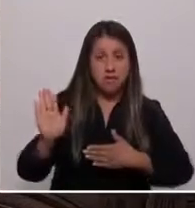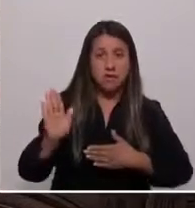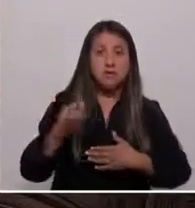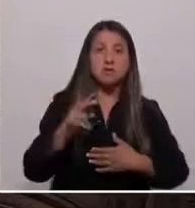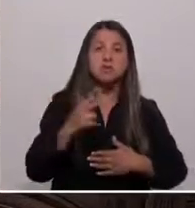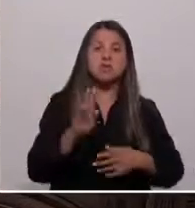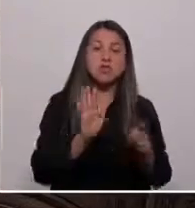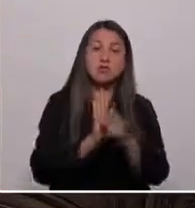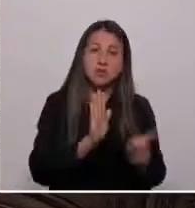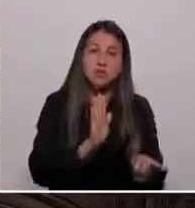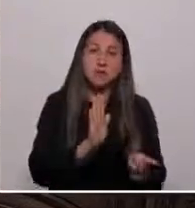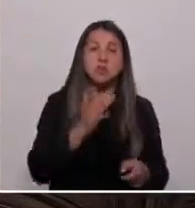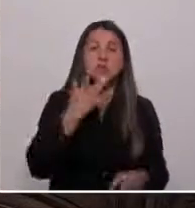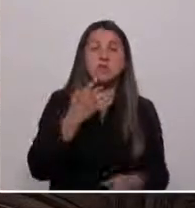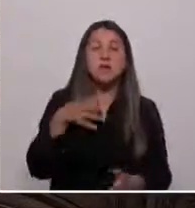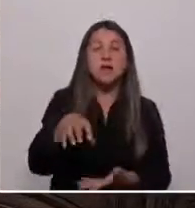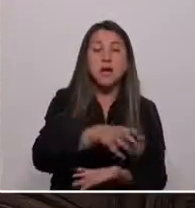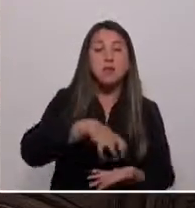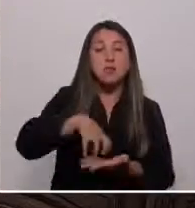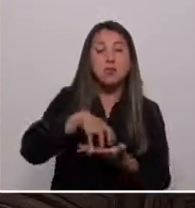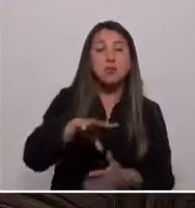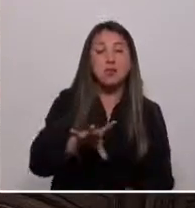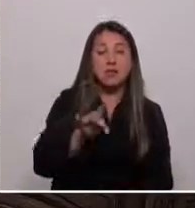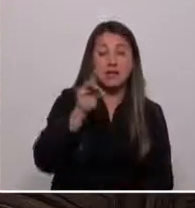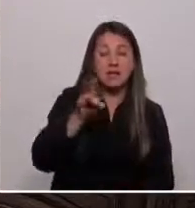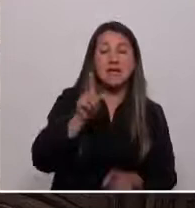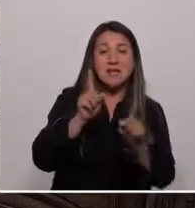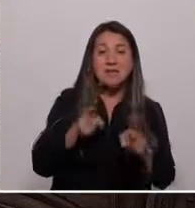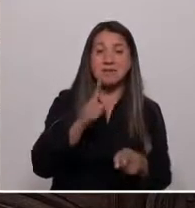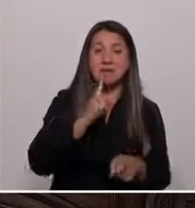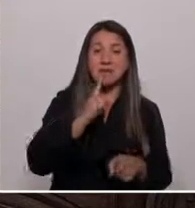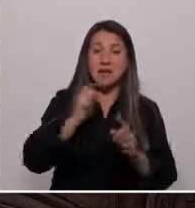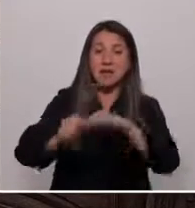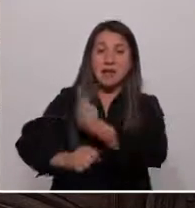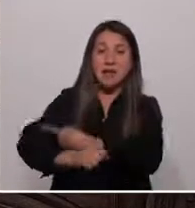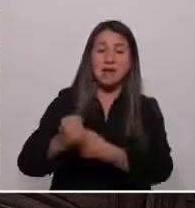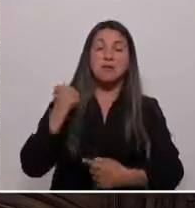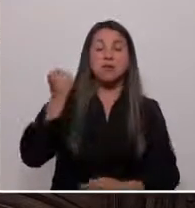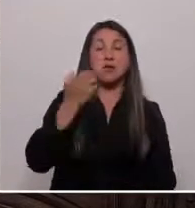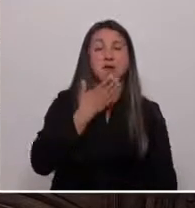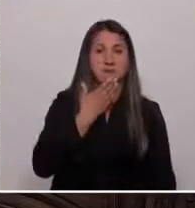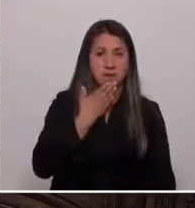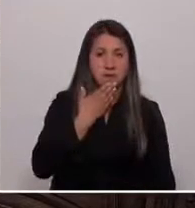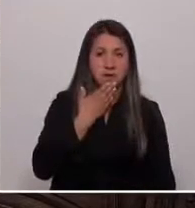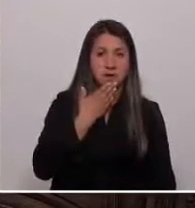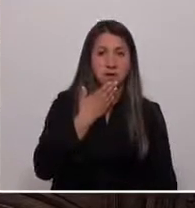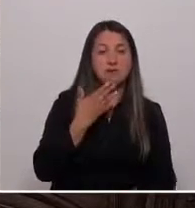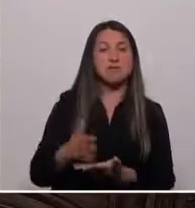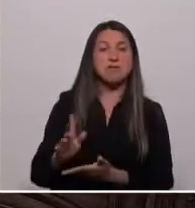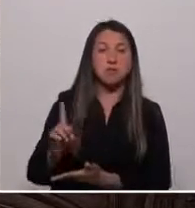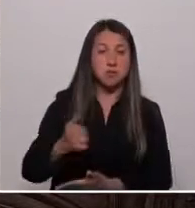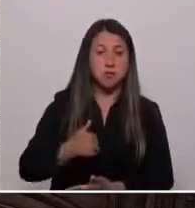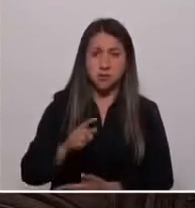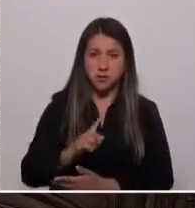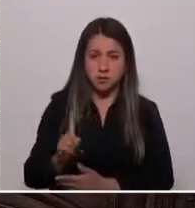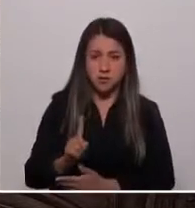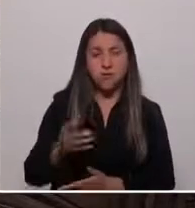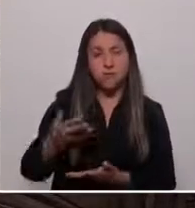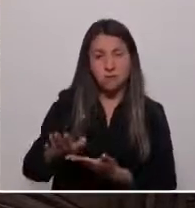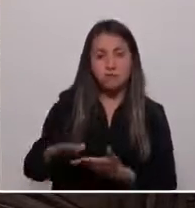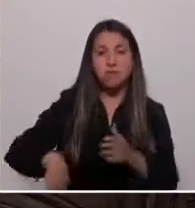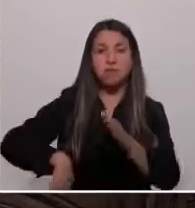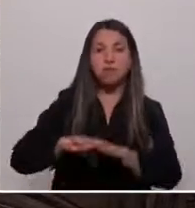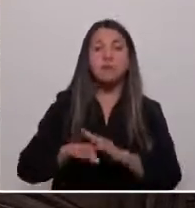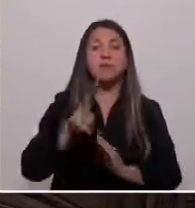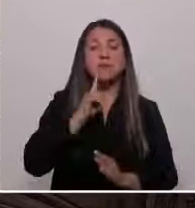Porque el pueblo que elige debe tener el poder también de destituir a quien no cumple. Tenemos hoy el ejemplo